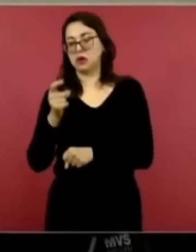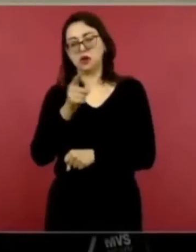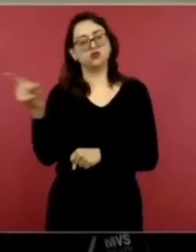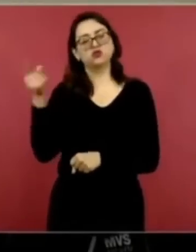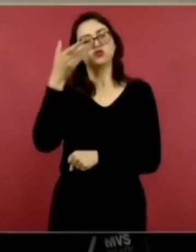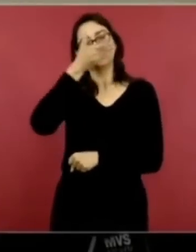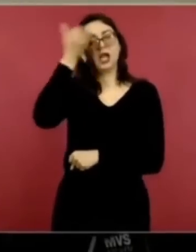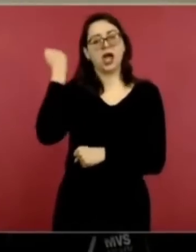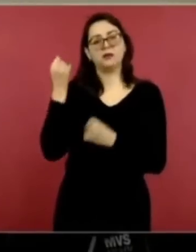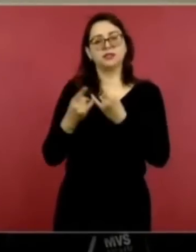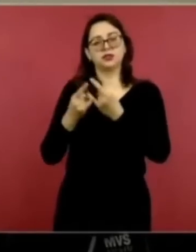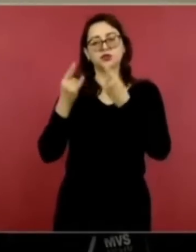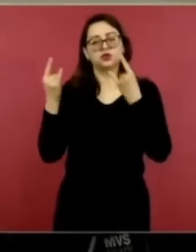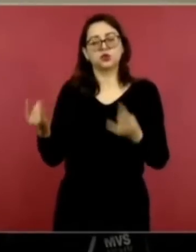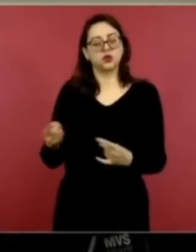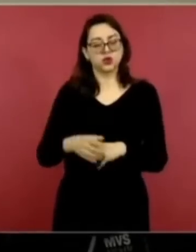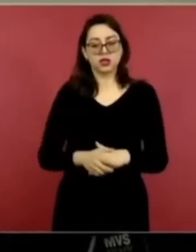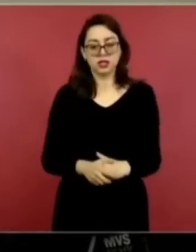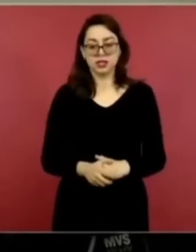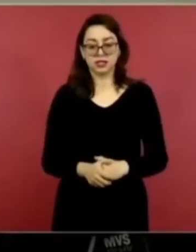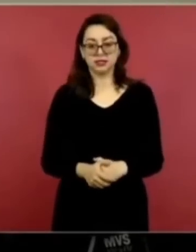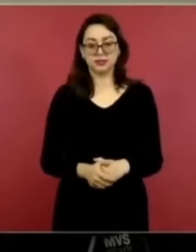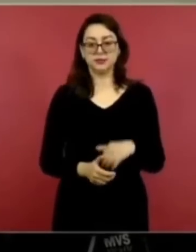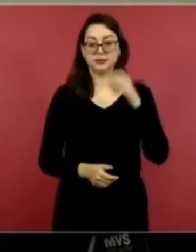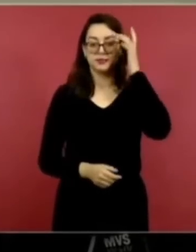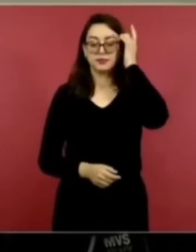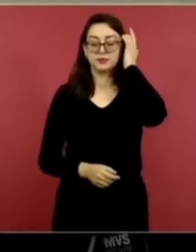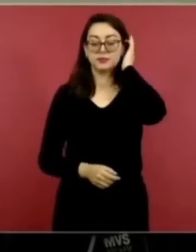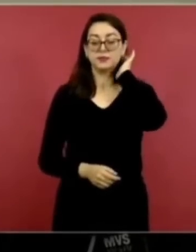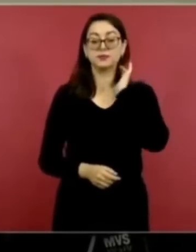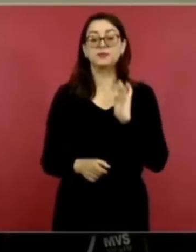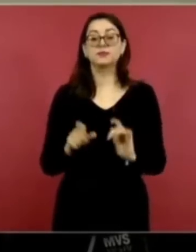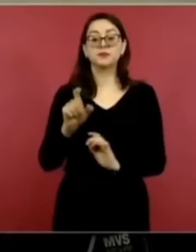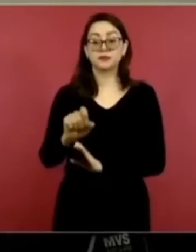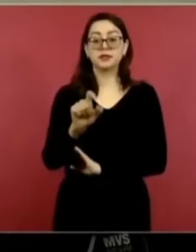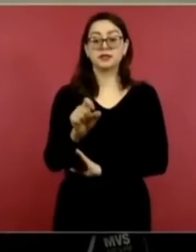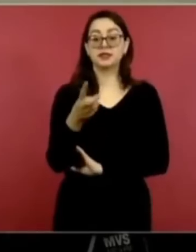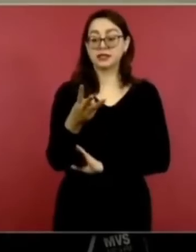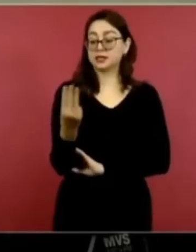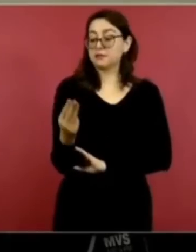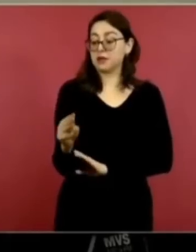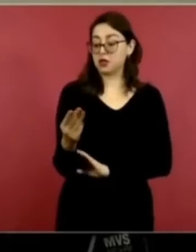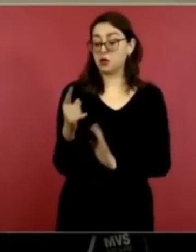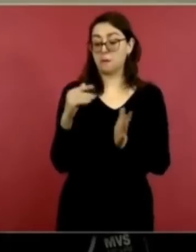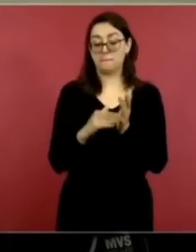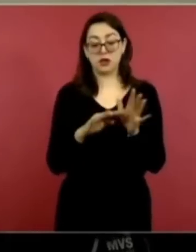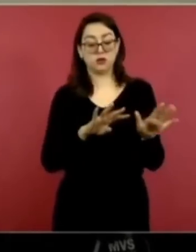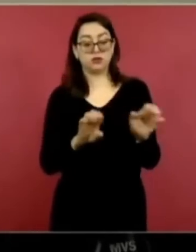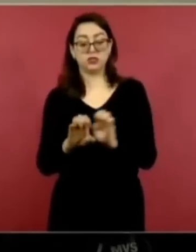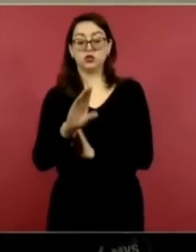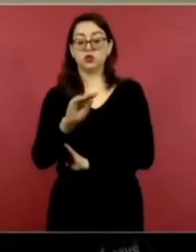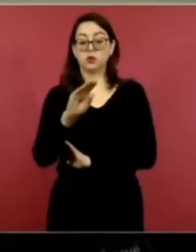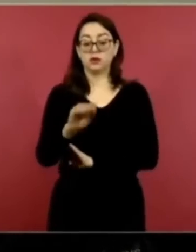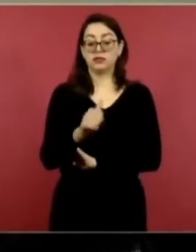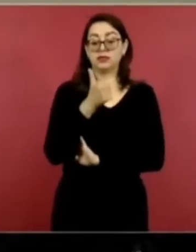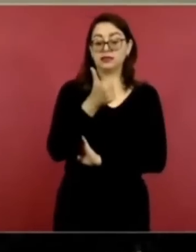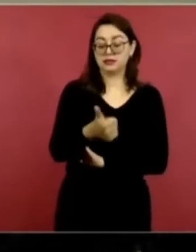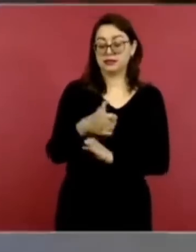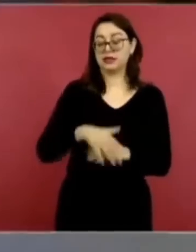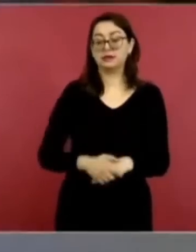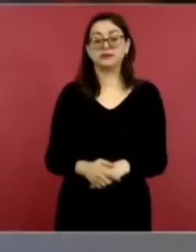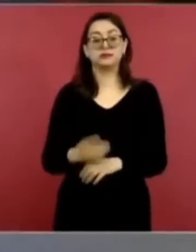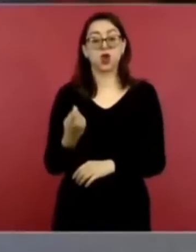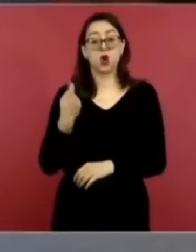El 23 de mayo de 1996 el PRI y el PAN aprobaron la Ley del Sistema de Ahorro para el